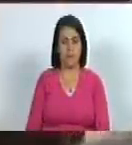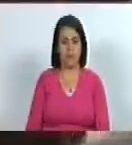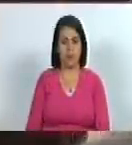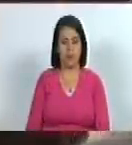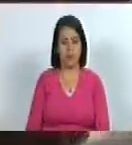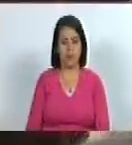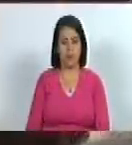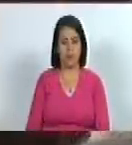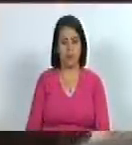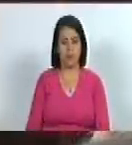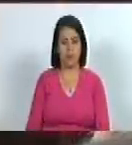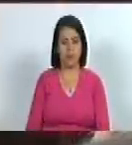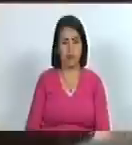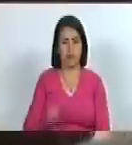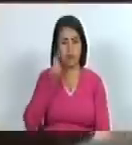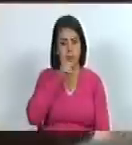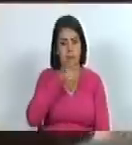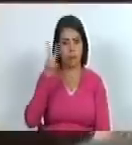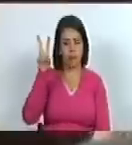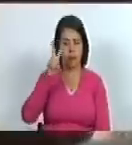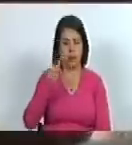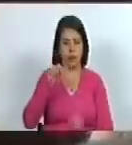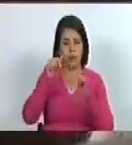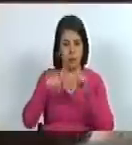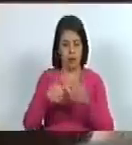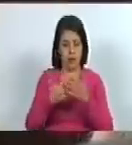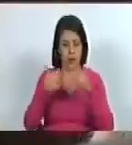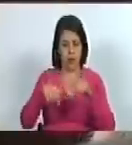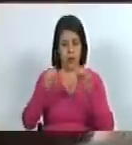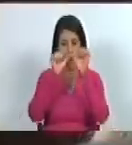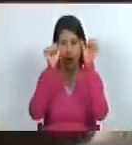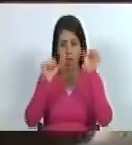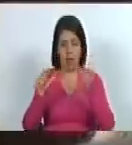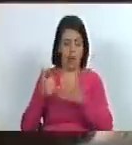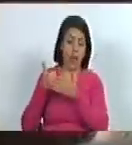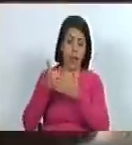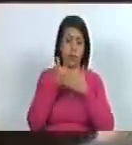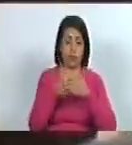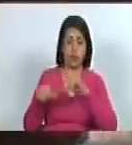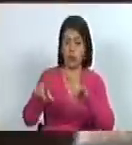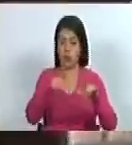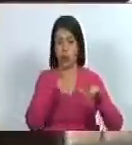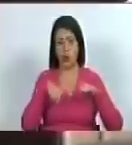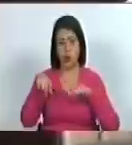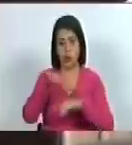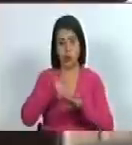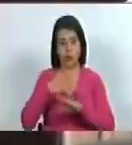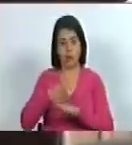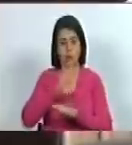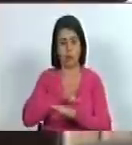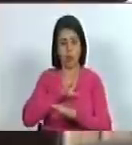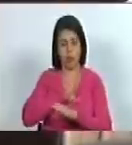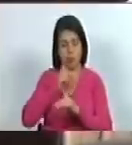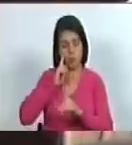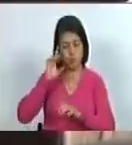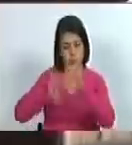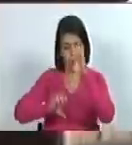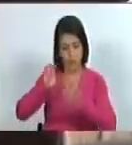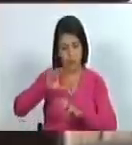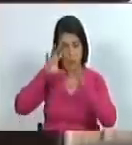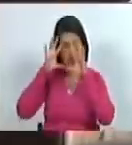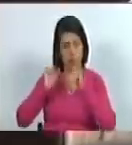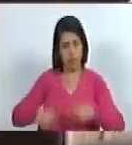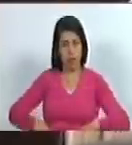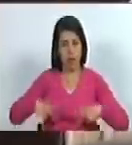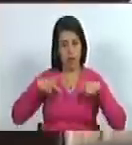del pueblo venezolano perdón dado que las artes contribuyen a generar espacios apropiados para analizar y entender